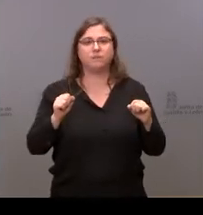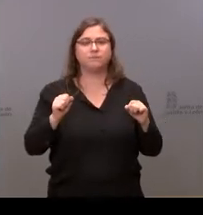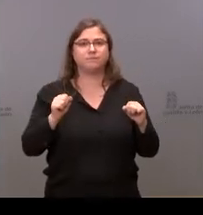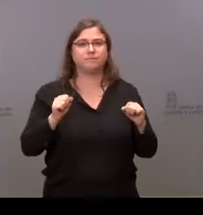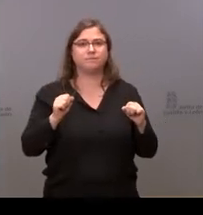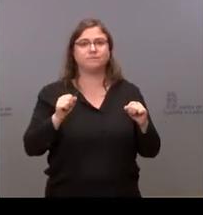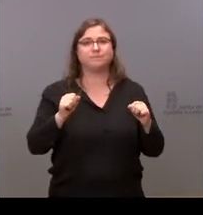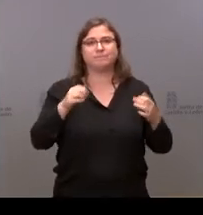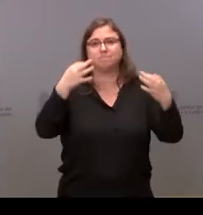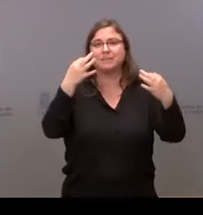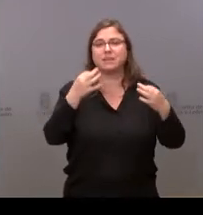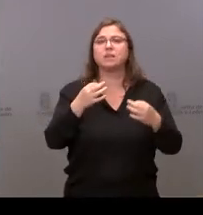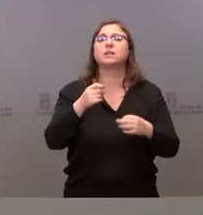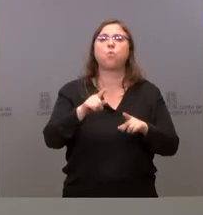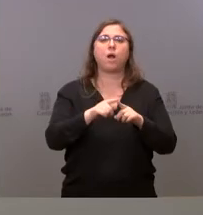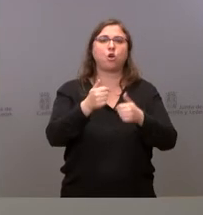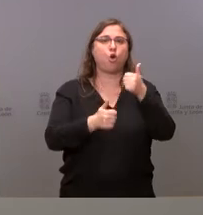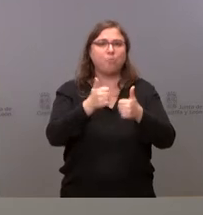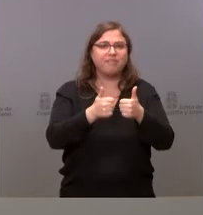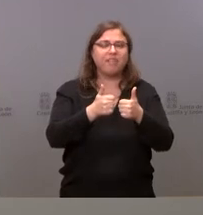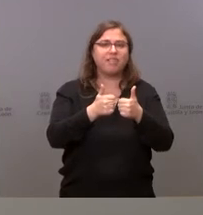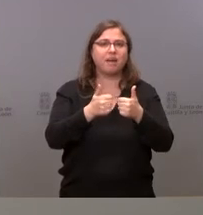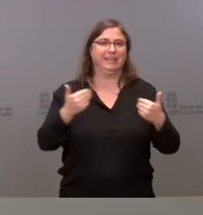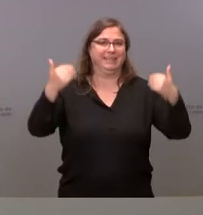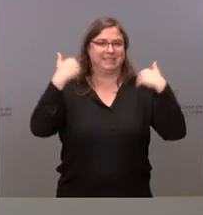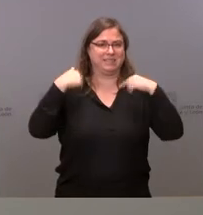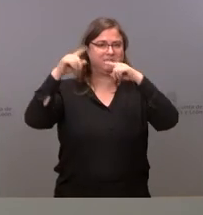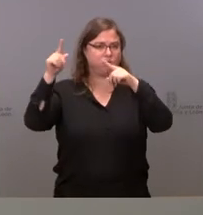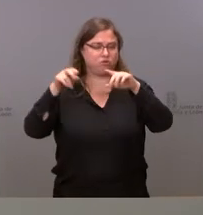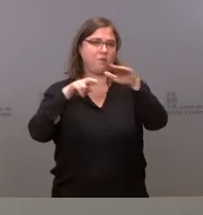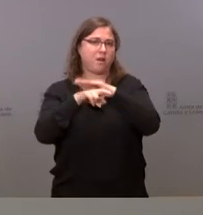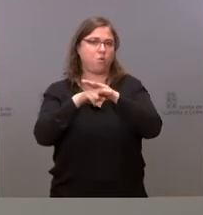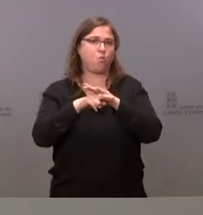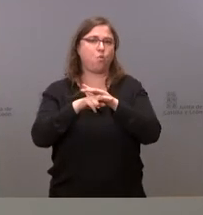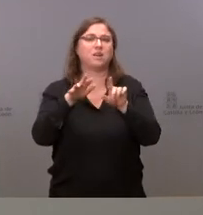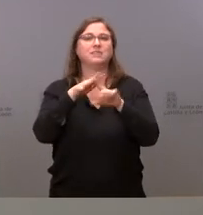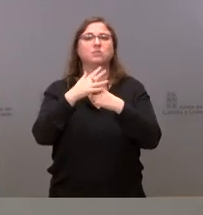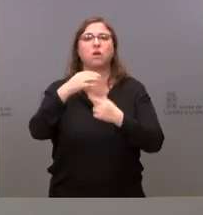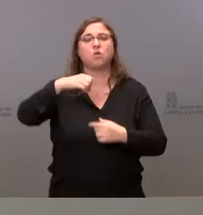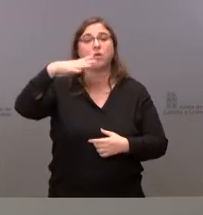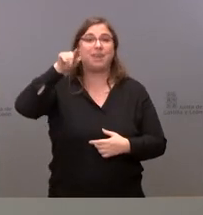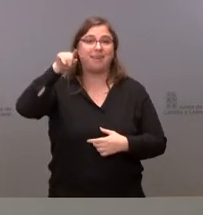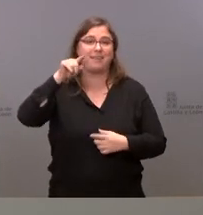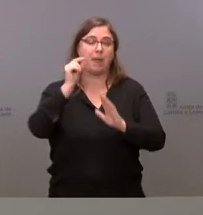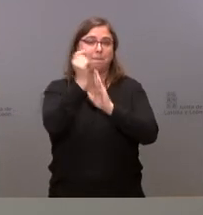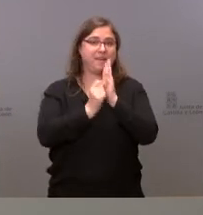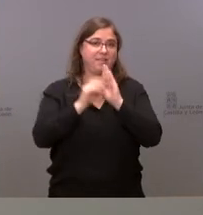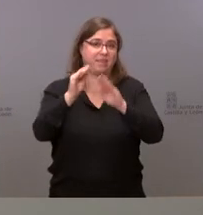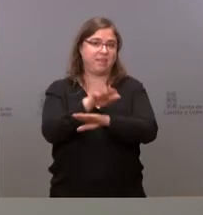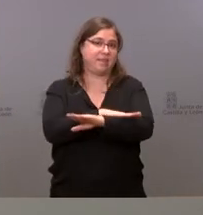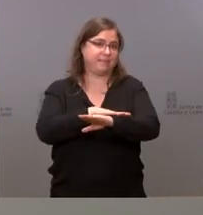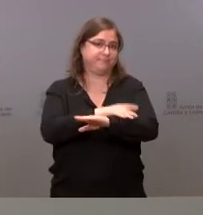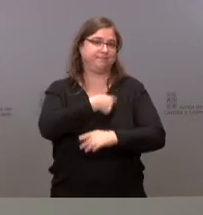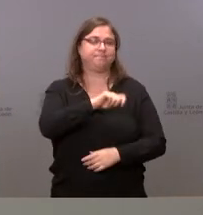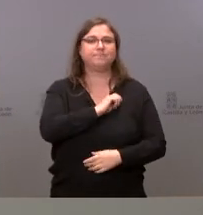regular ese mercado una competencia estatal y que es el gobierno de España el que debe fijar las medidas necesarias las medidas